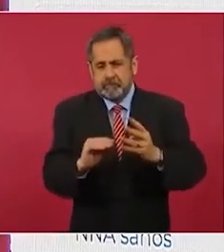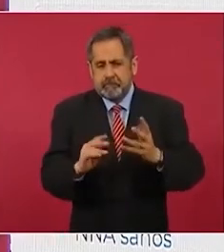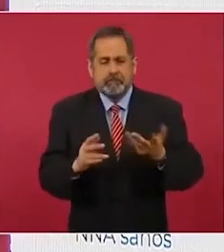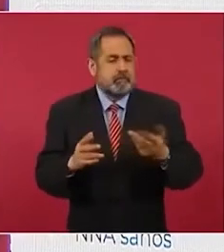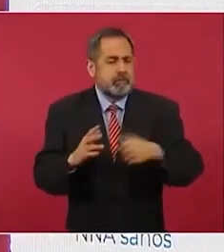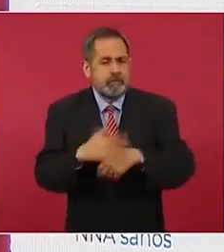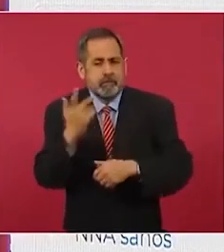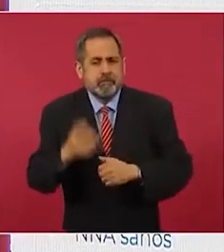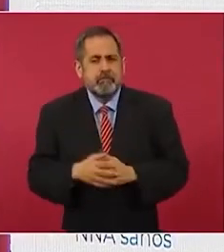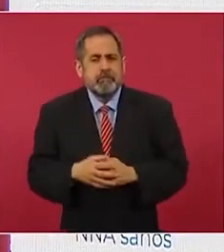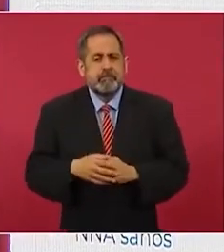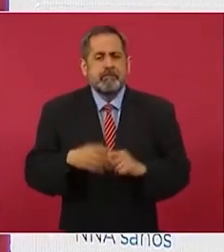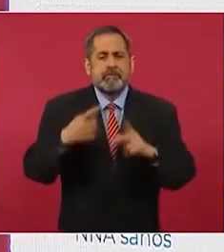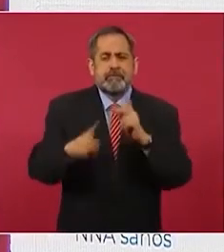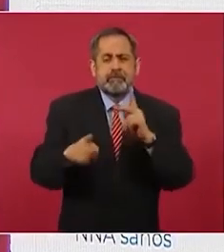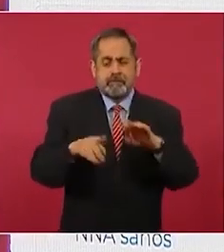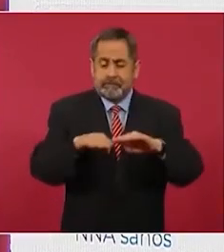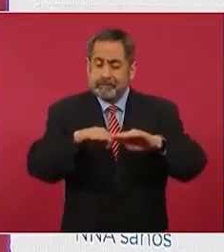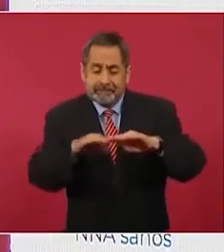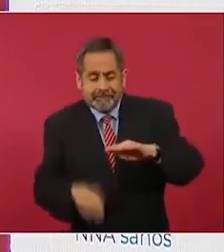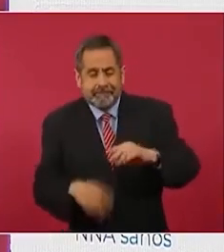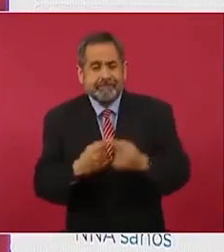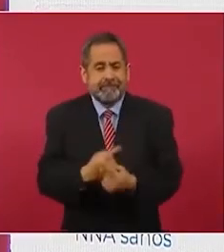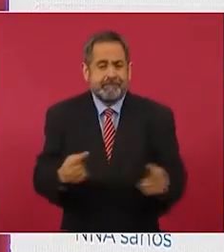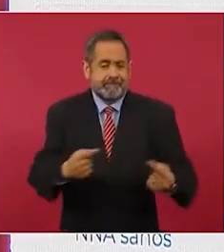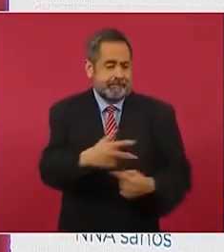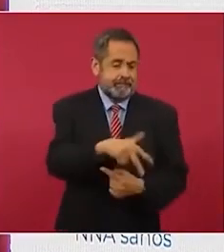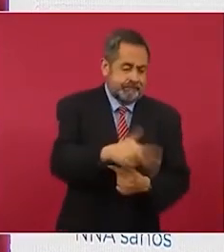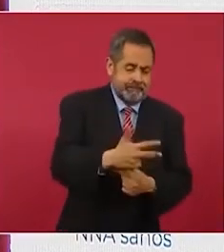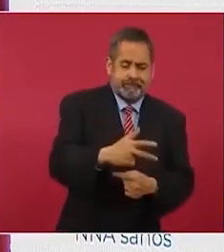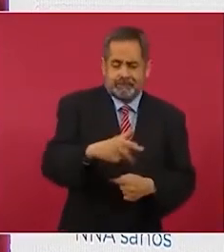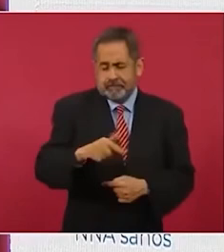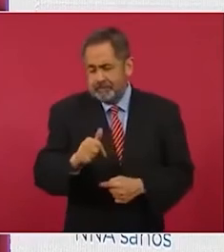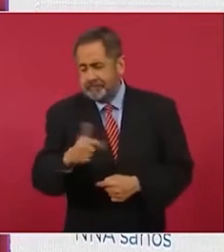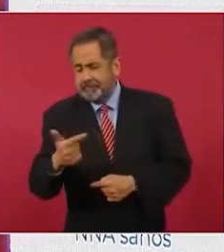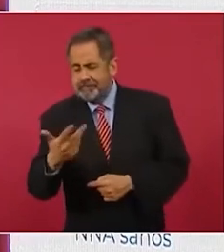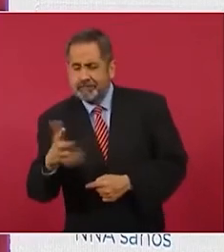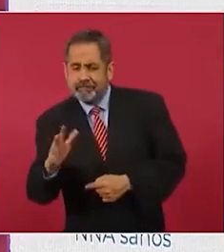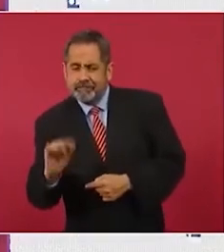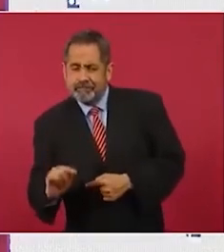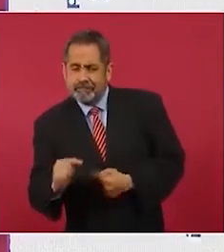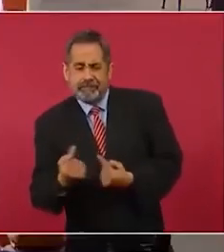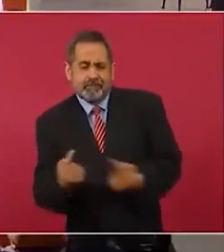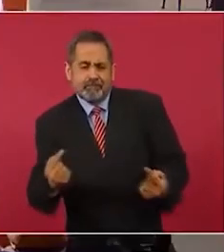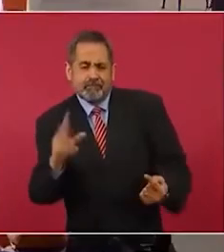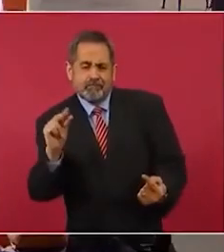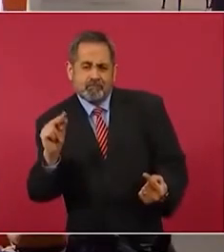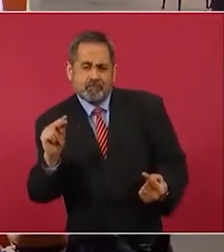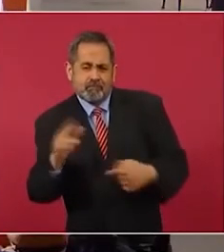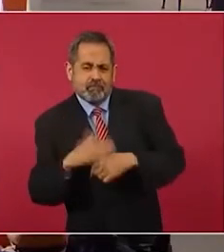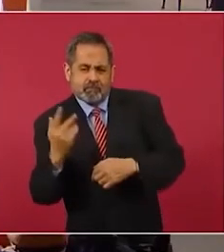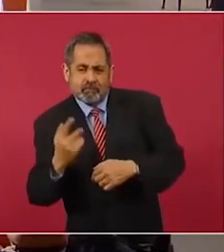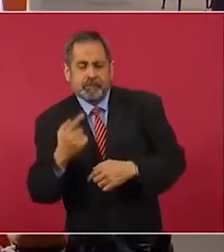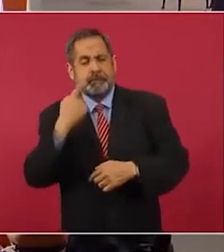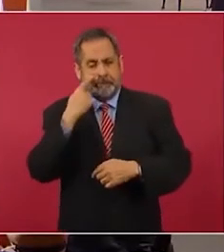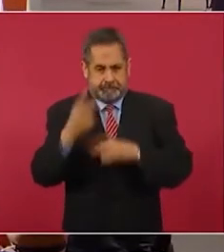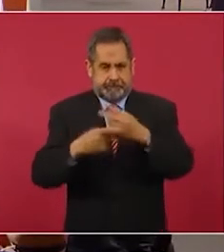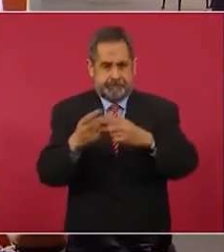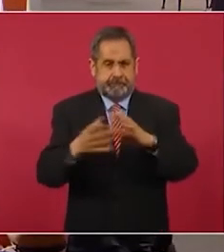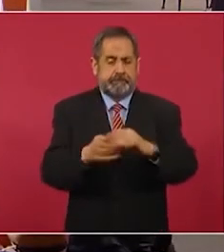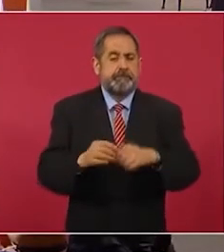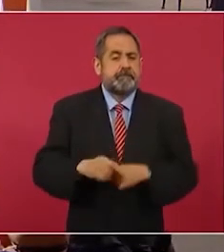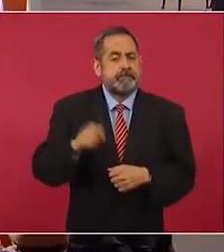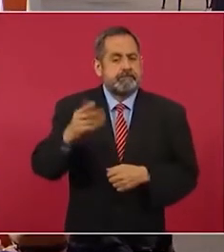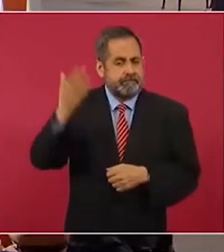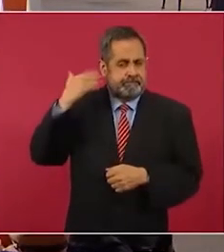pusimos ese punto de corte y no incluimos 13, 12, 11, 10, etc? vamos a verlo esta gráfica que ya la había yo